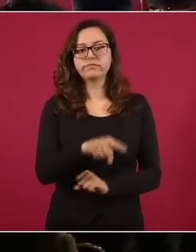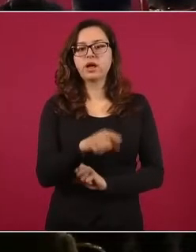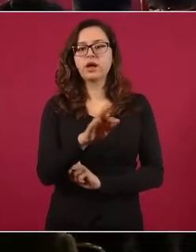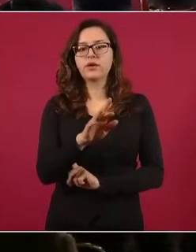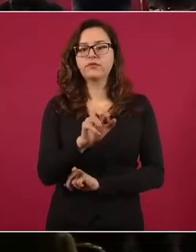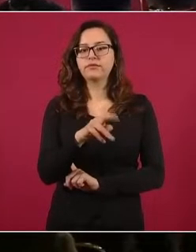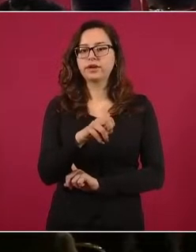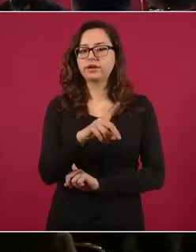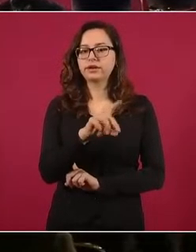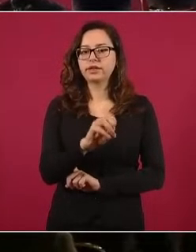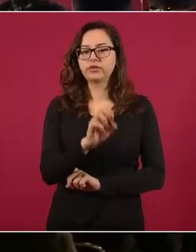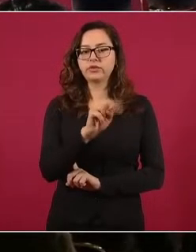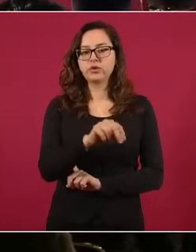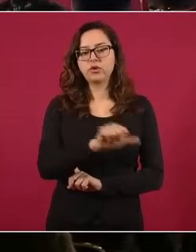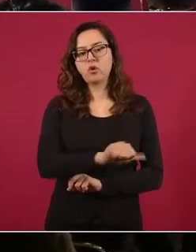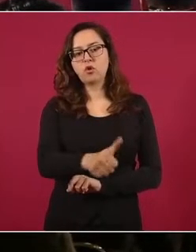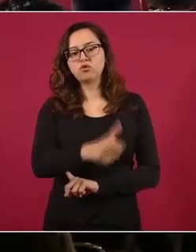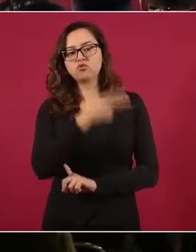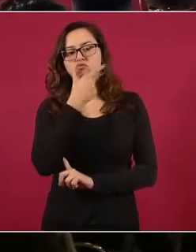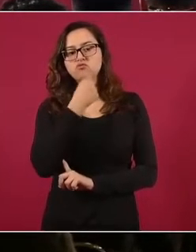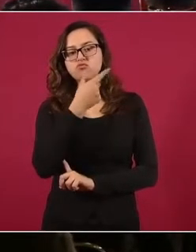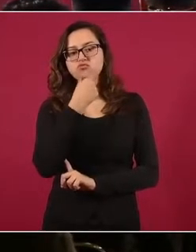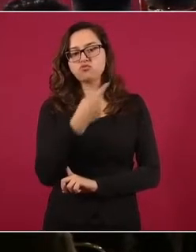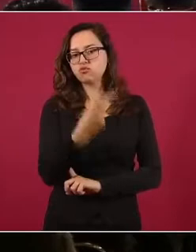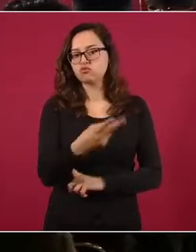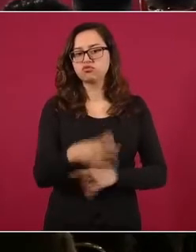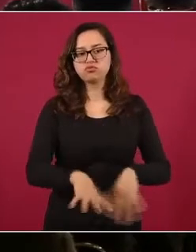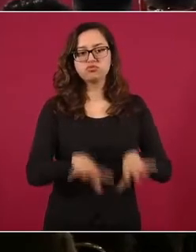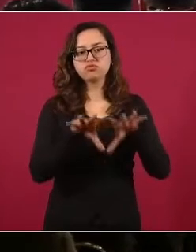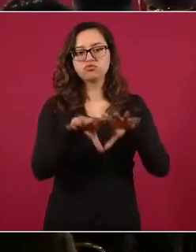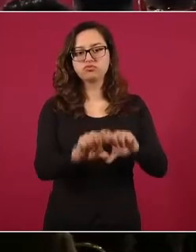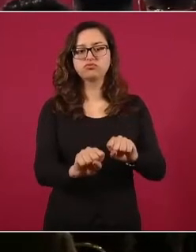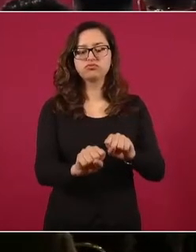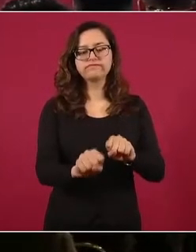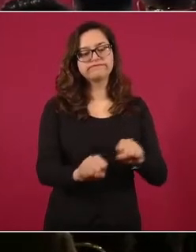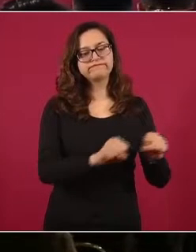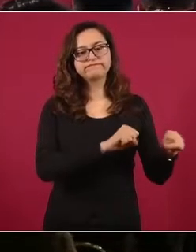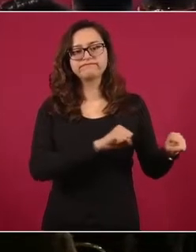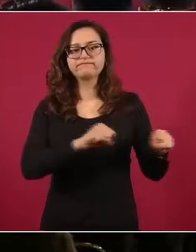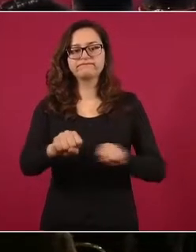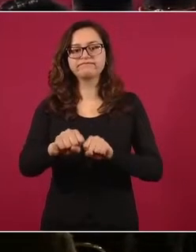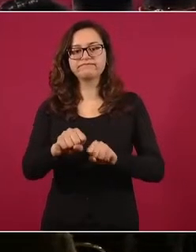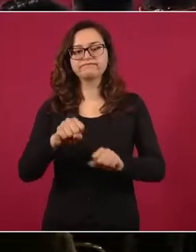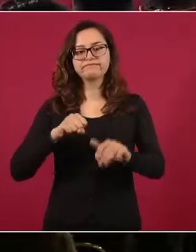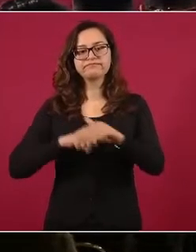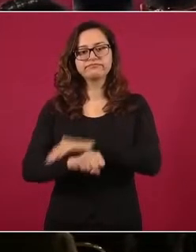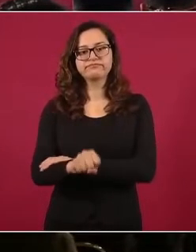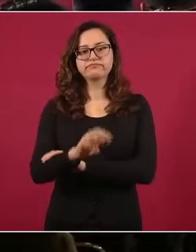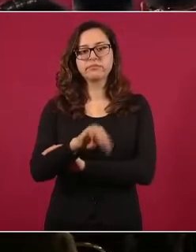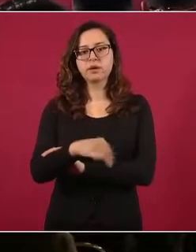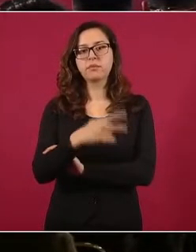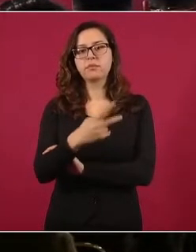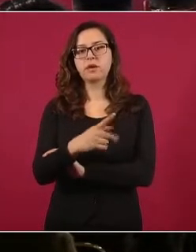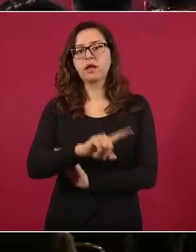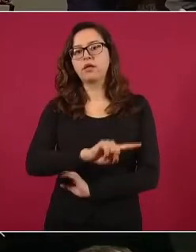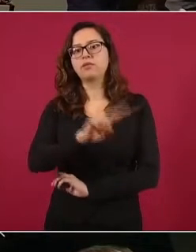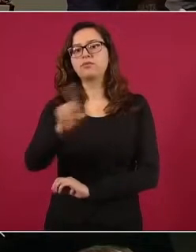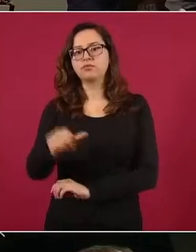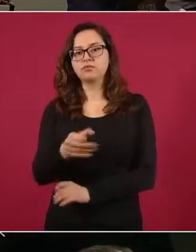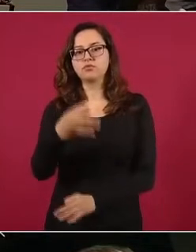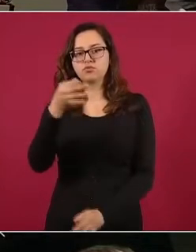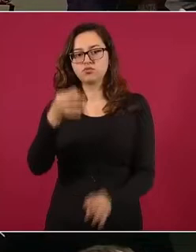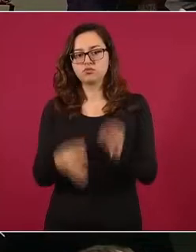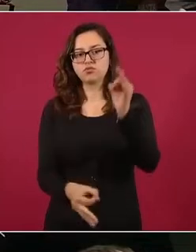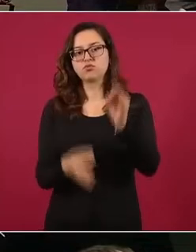individuo. Se les presentó ante el Ministerio Público, con posterioridad ante el juez de control